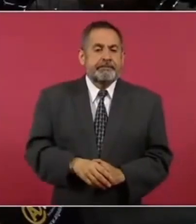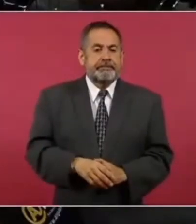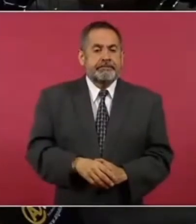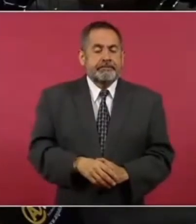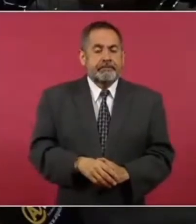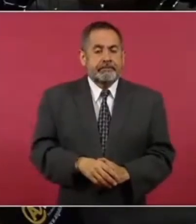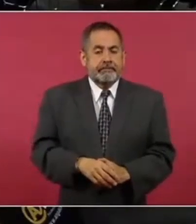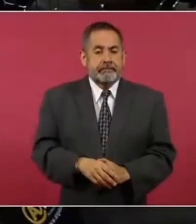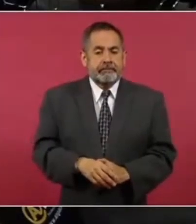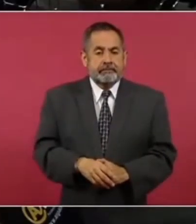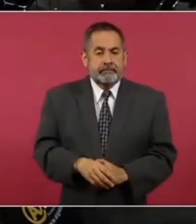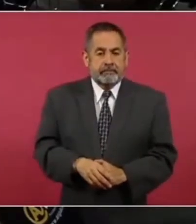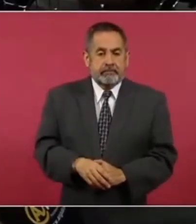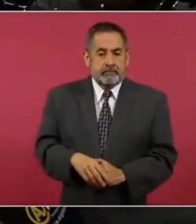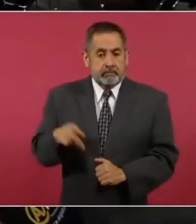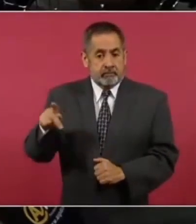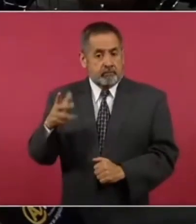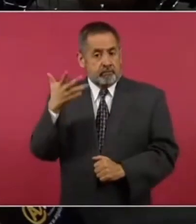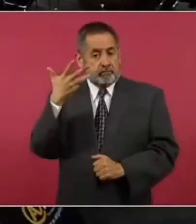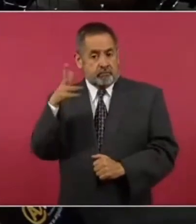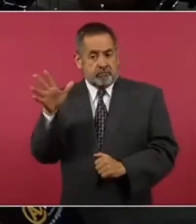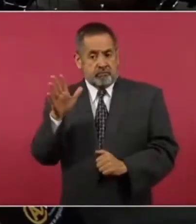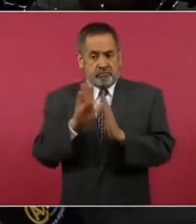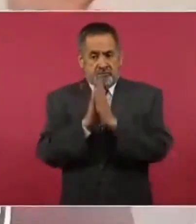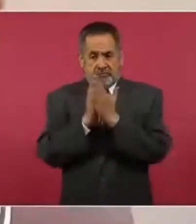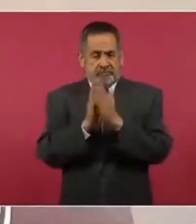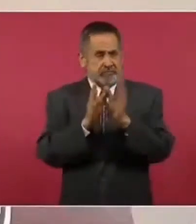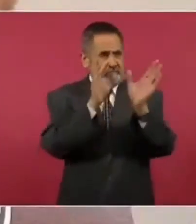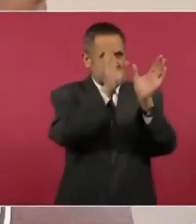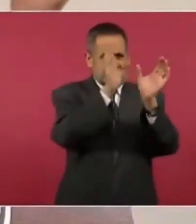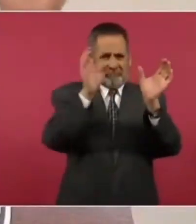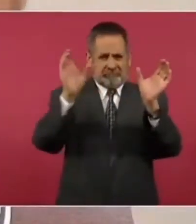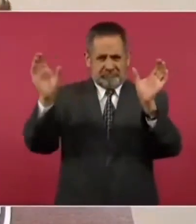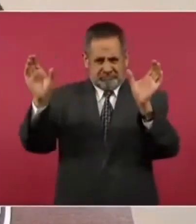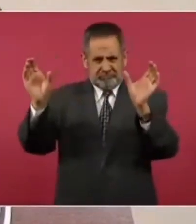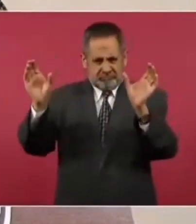sus diez tomos sobre la historia moderna